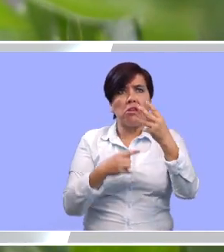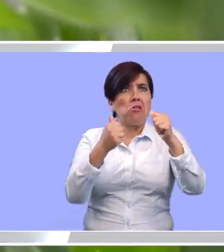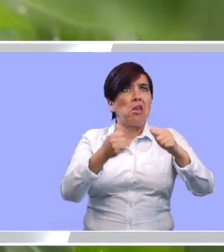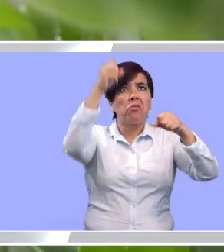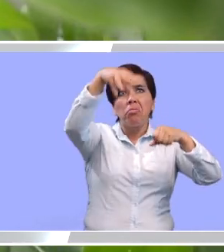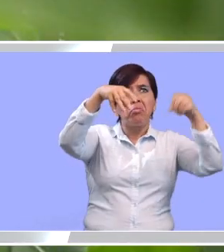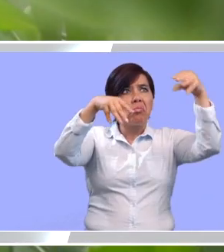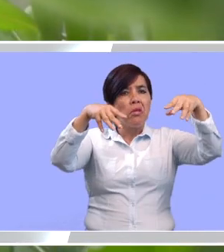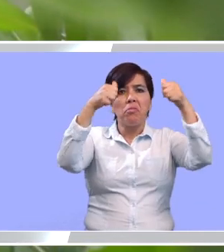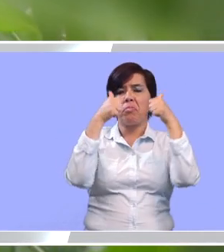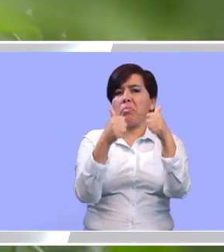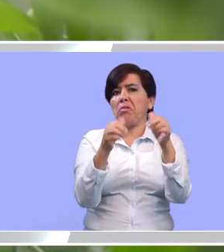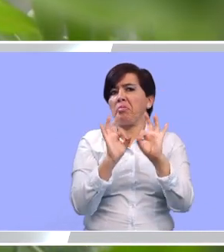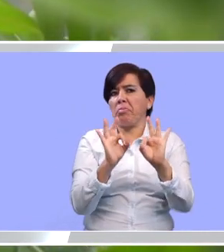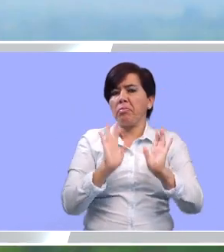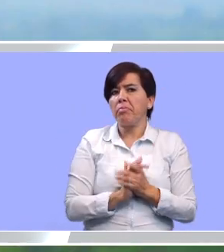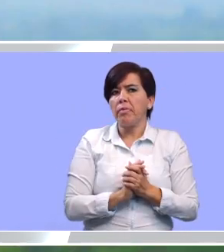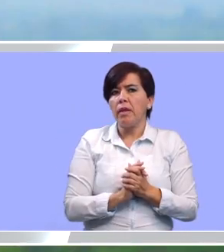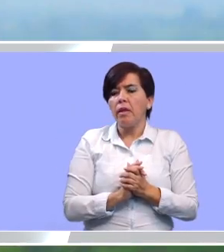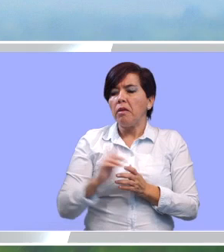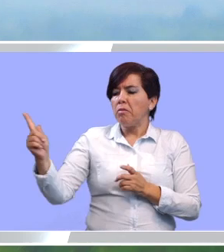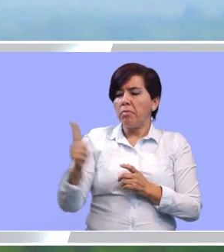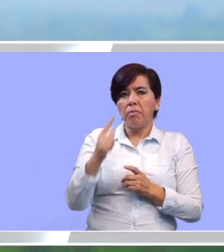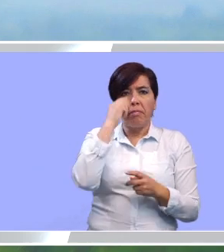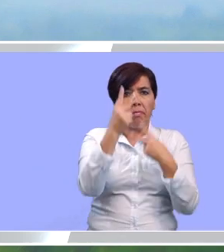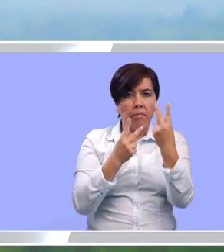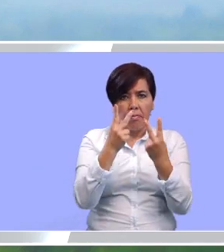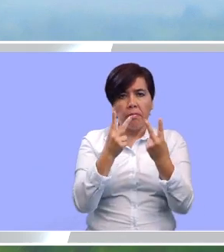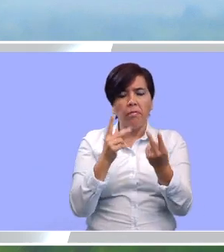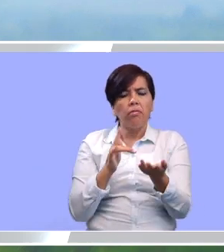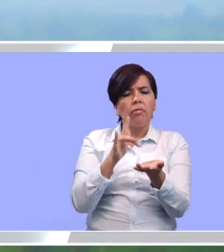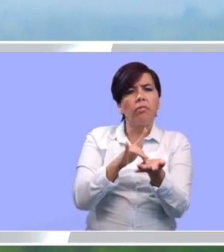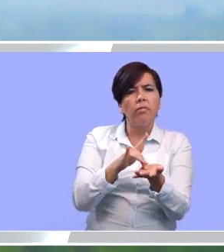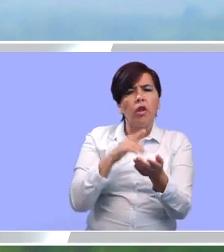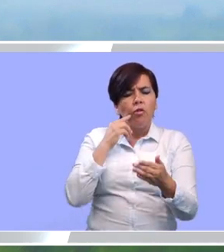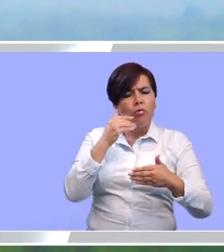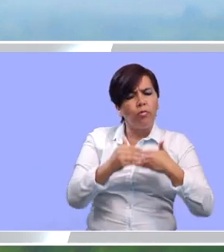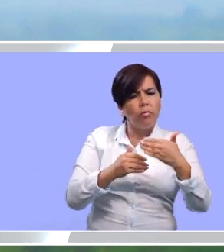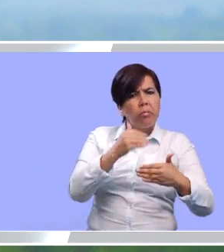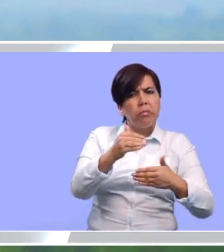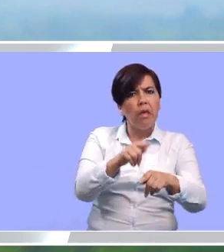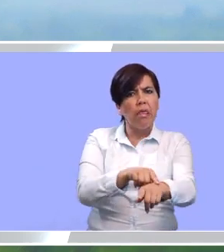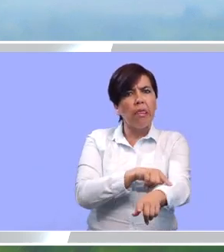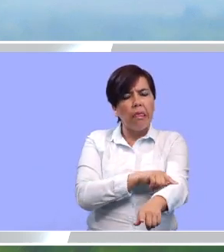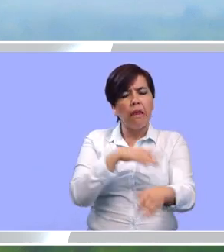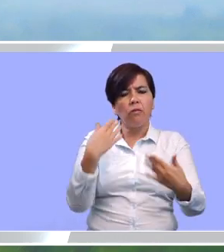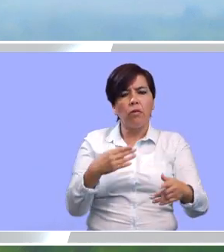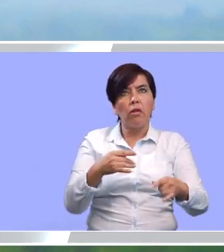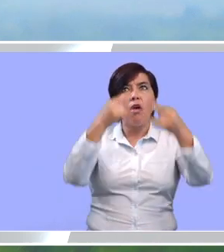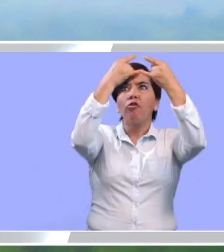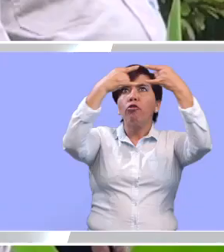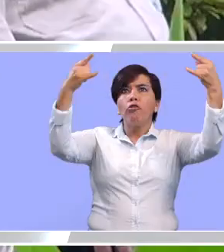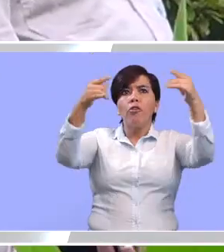llegaba súper buena, de buena calidad. Ya vinieron y nos visitaron. Ya resultó de que el proceso estaba largo porque había que